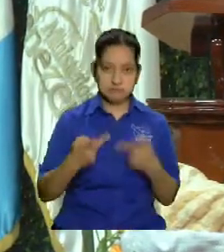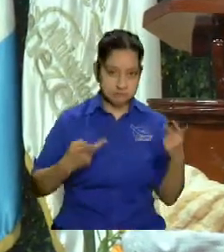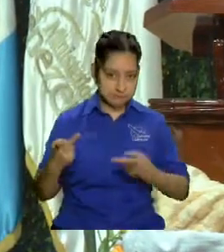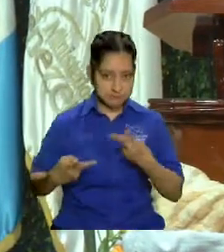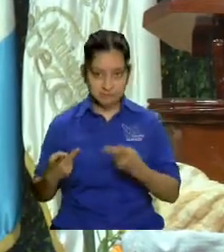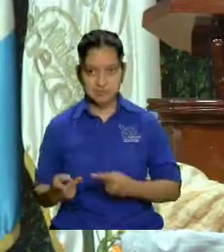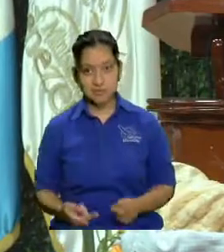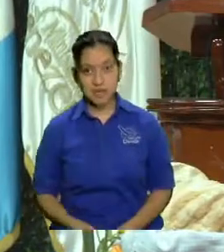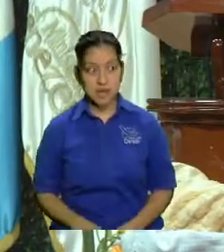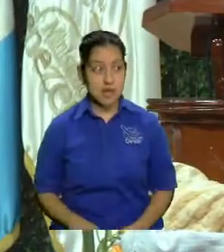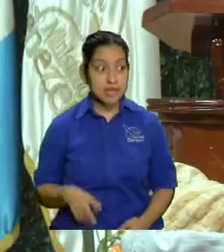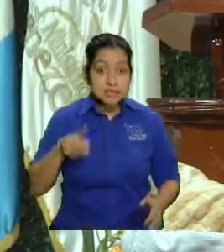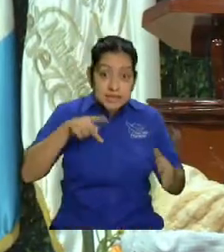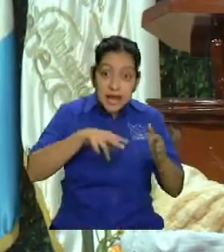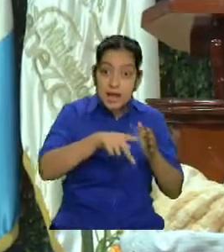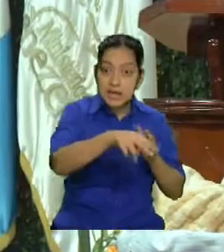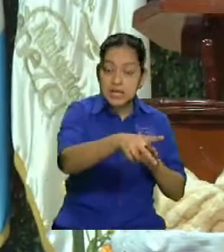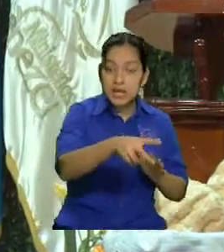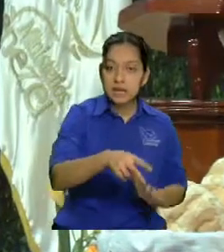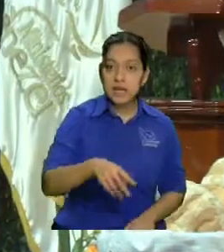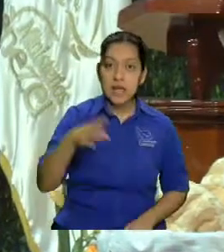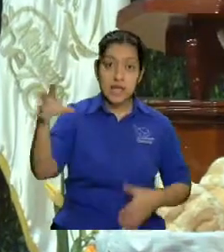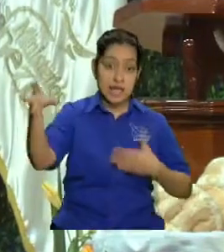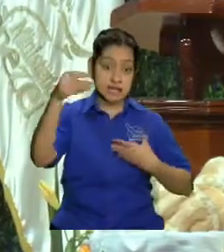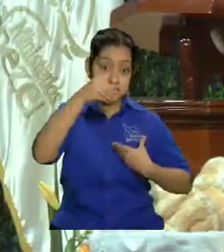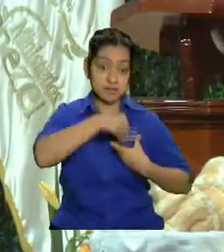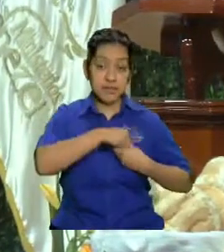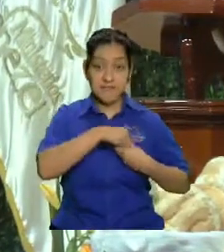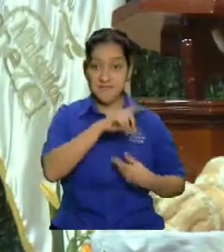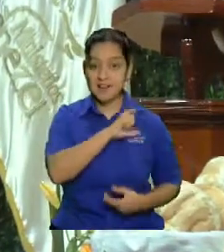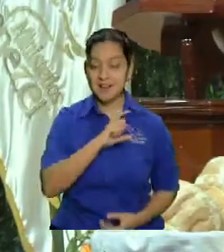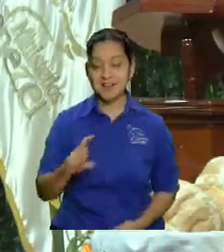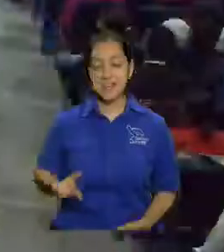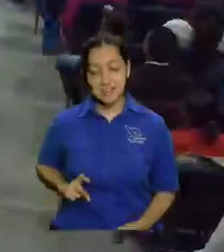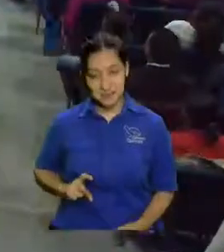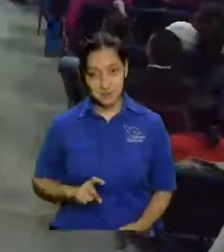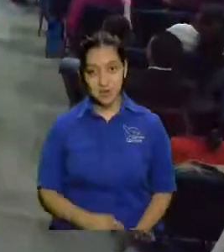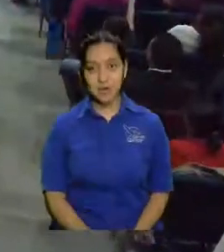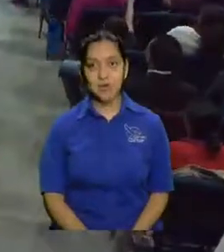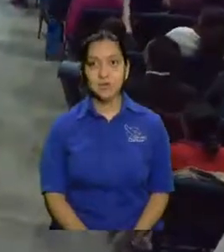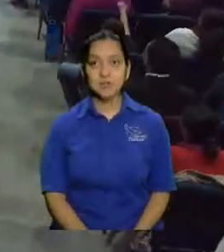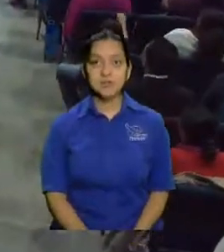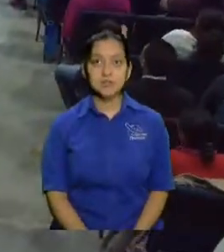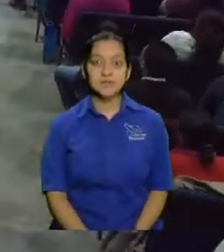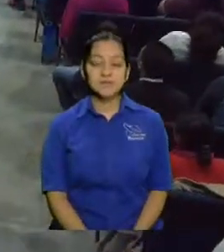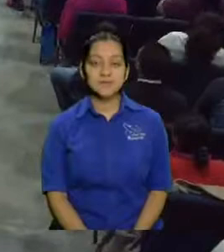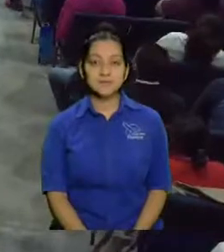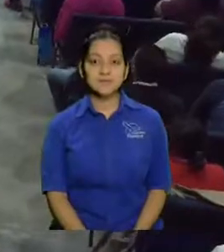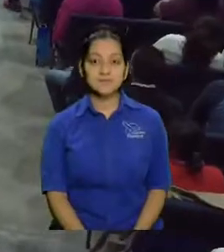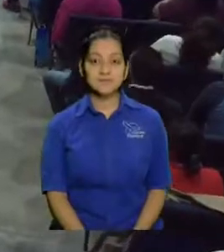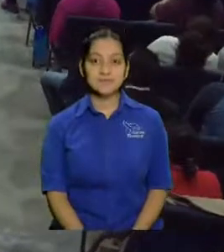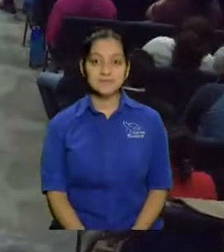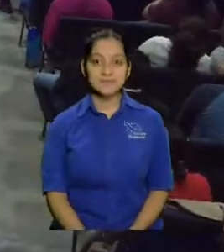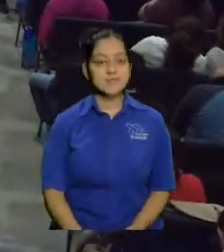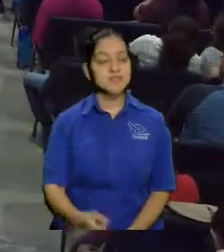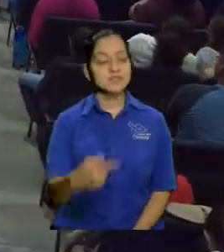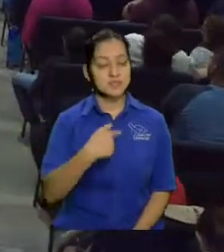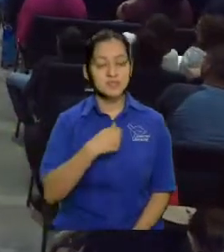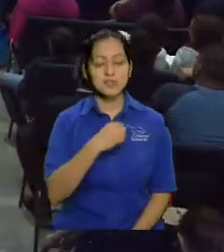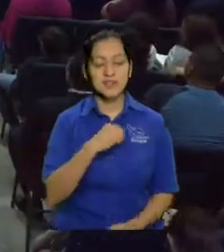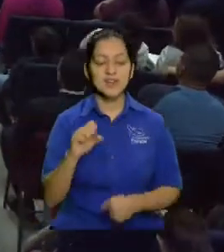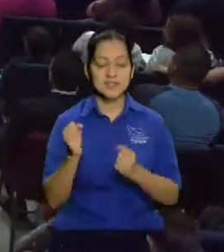fue glorioso ese día hermano bueno ustedes a las locuras que nos echamos nosotros porque por eso me la quiero echar otra vez